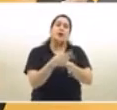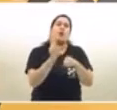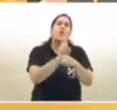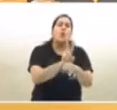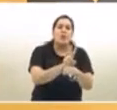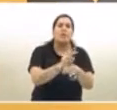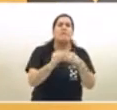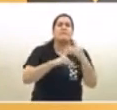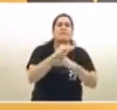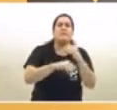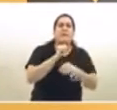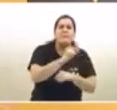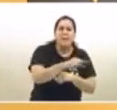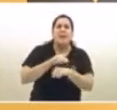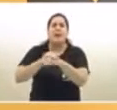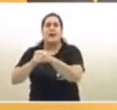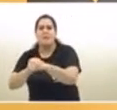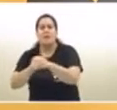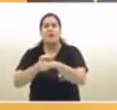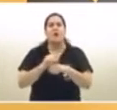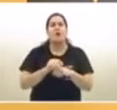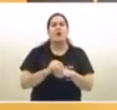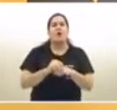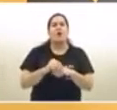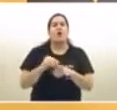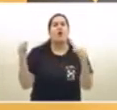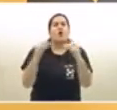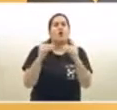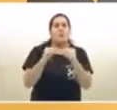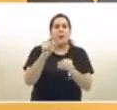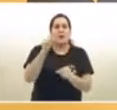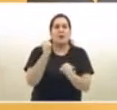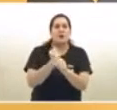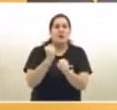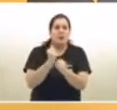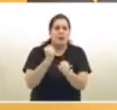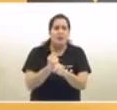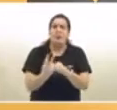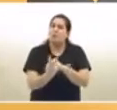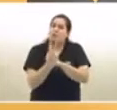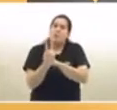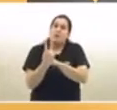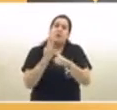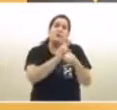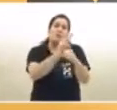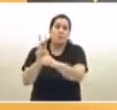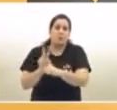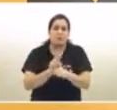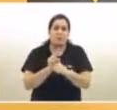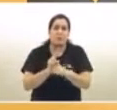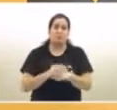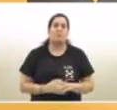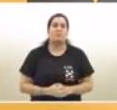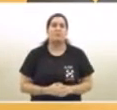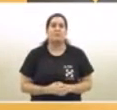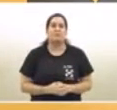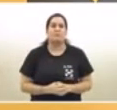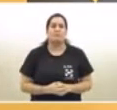familiares, que cuiden a sus amigos, que cuiden a sus compañeros de trabajo. Que se cuiden todos y que nos cuidemos entre todos.